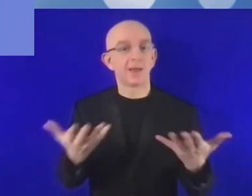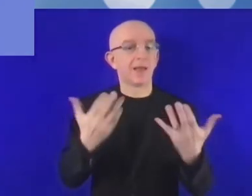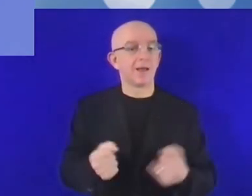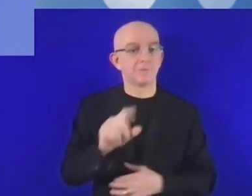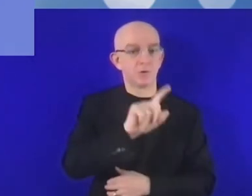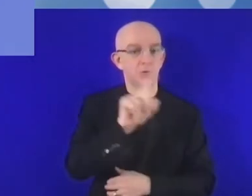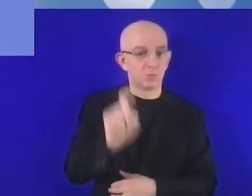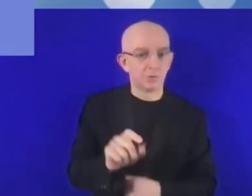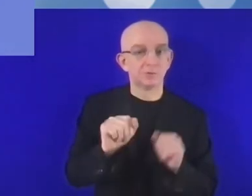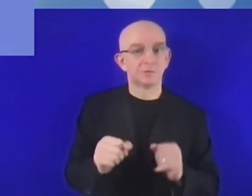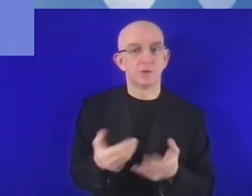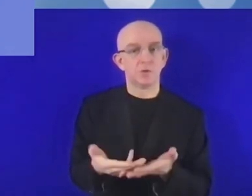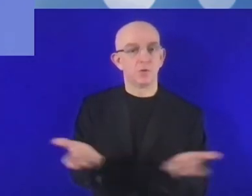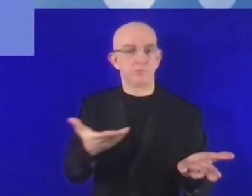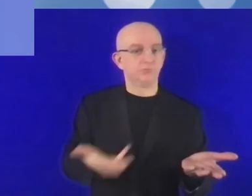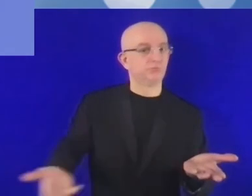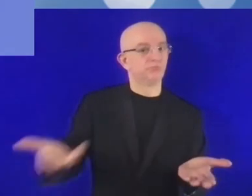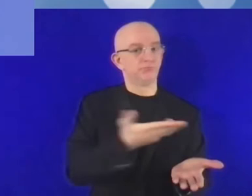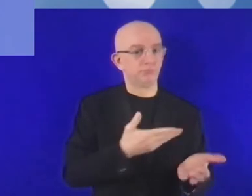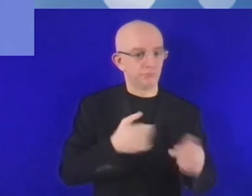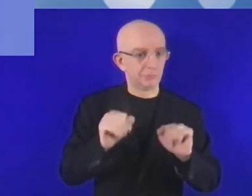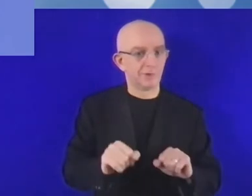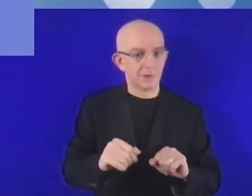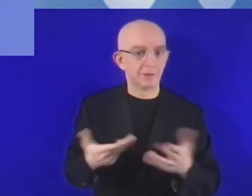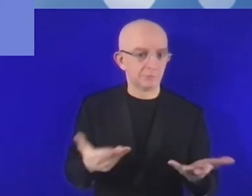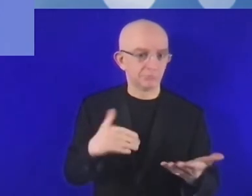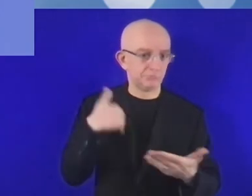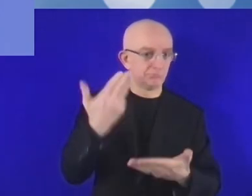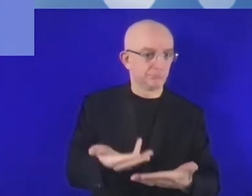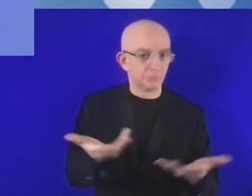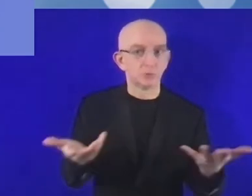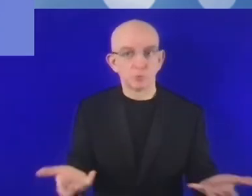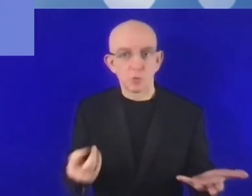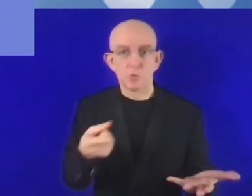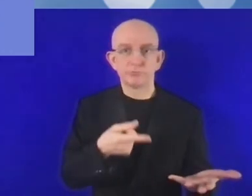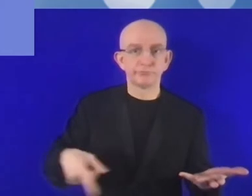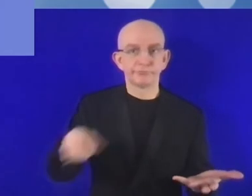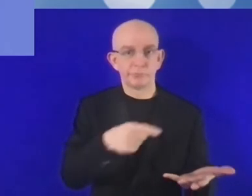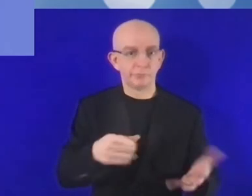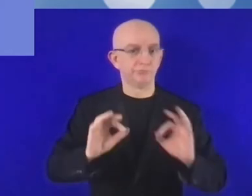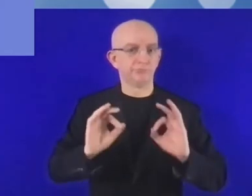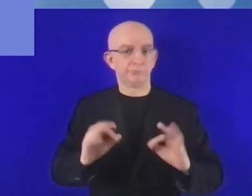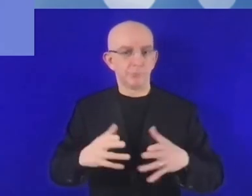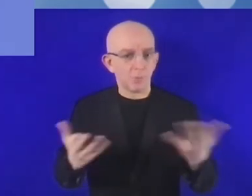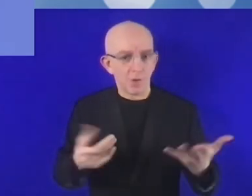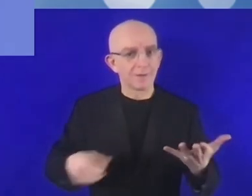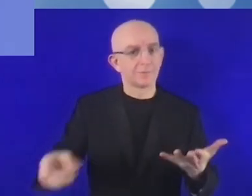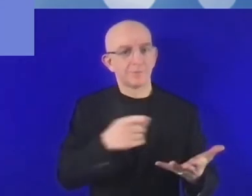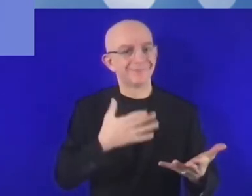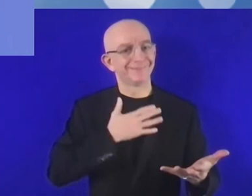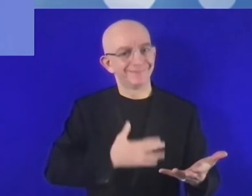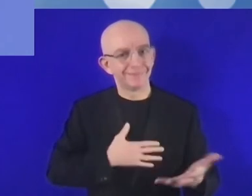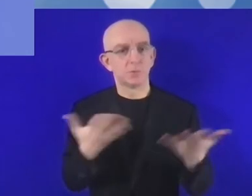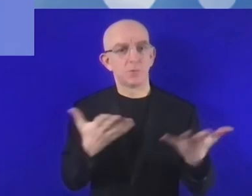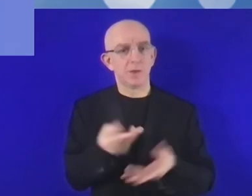Plantearé una pregunta abierta a todos nuestros invitados aquí en Katowice. Así que, temas empresariales. ¿De